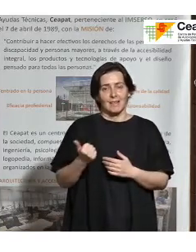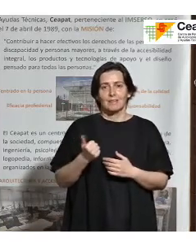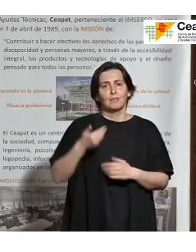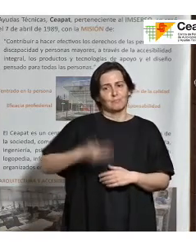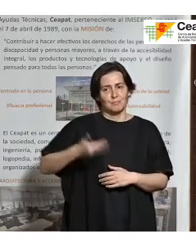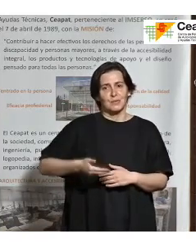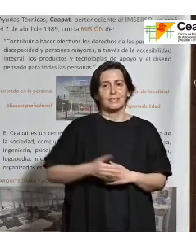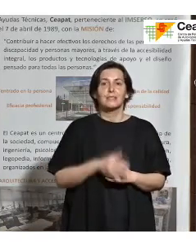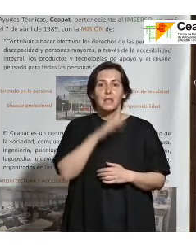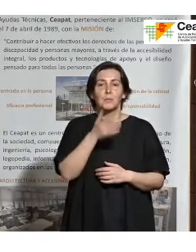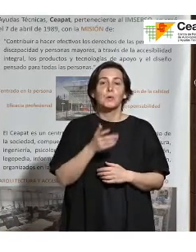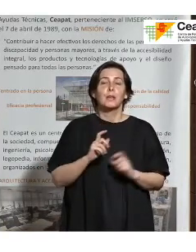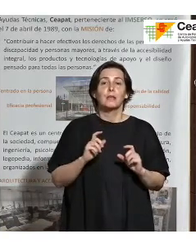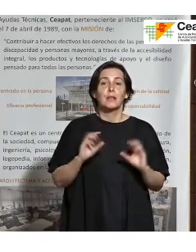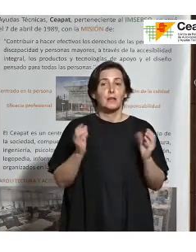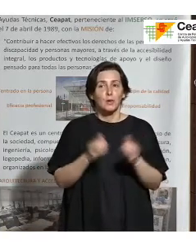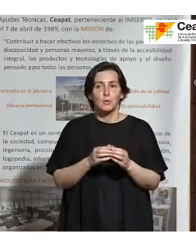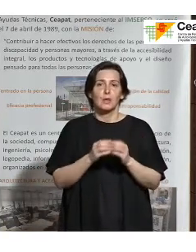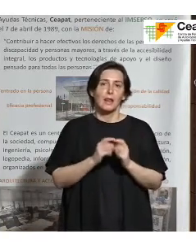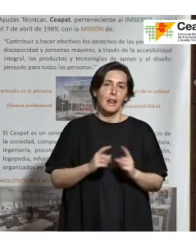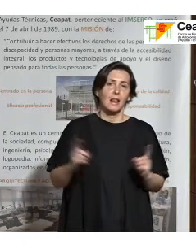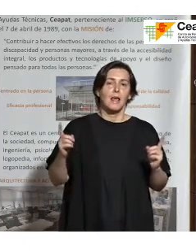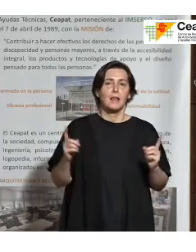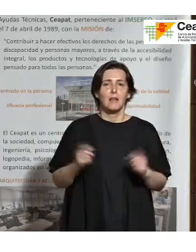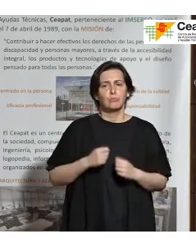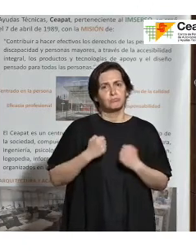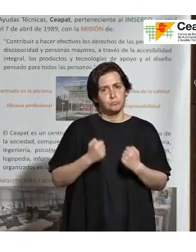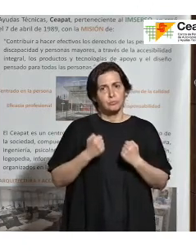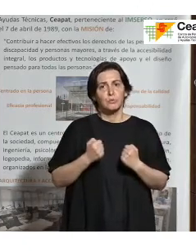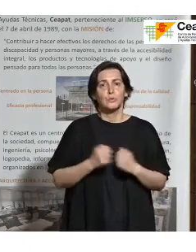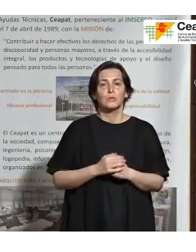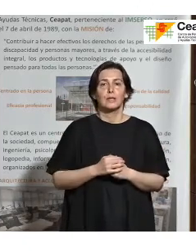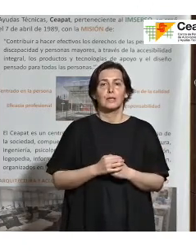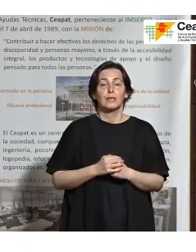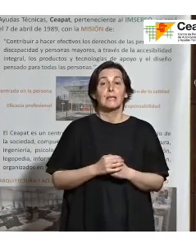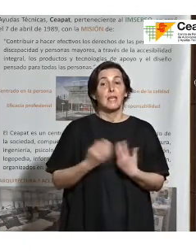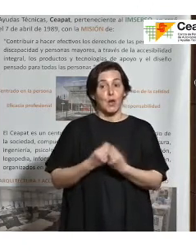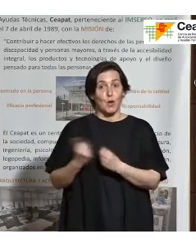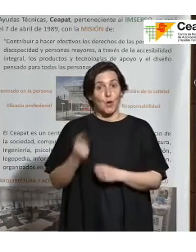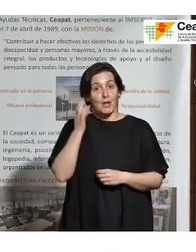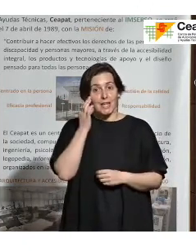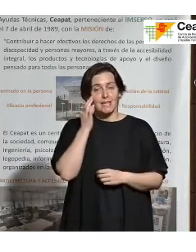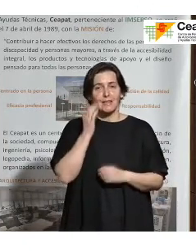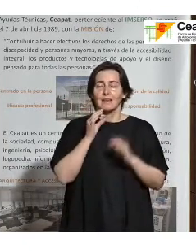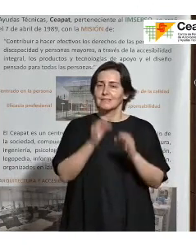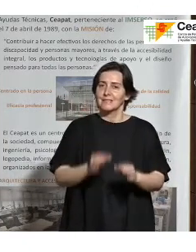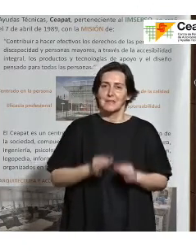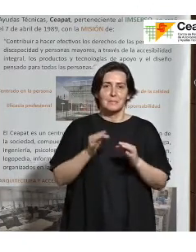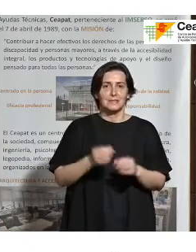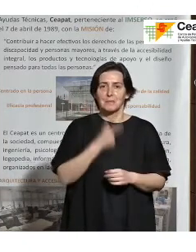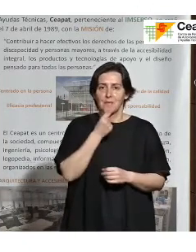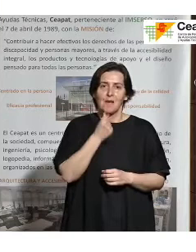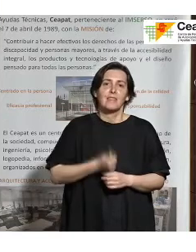porque las reuniones a veces eran largas, duras, y con Cristina siempre todo se hacía mucho más